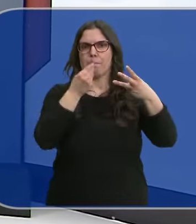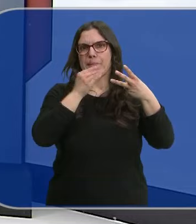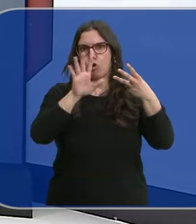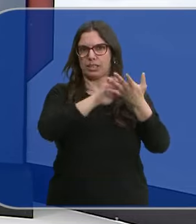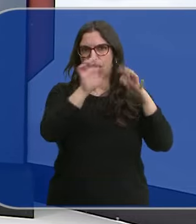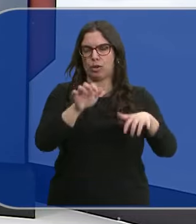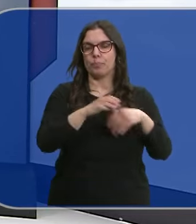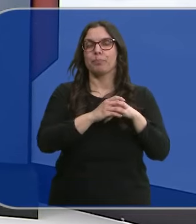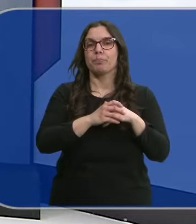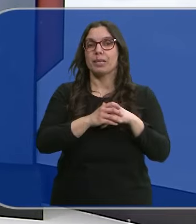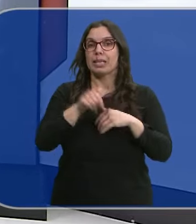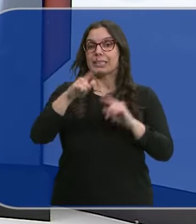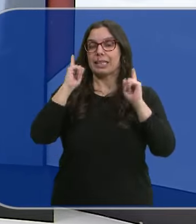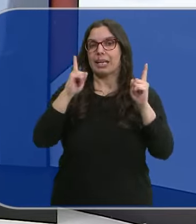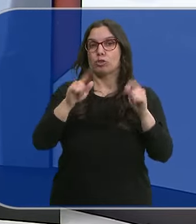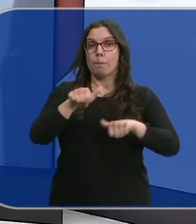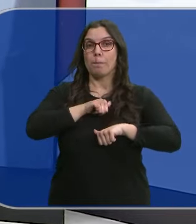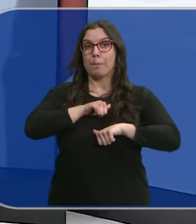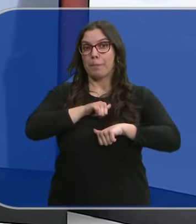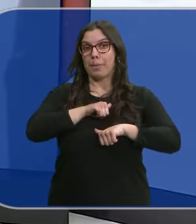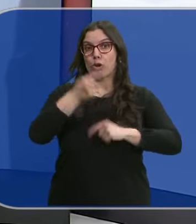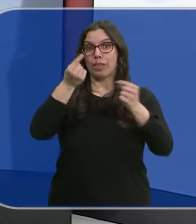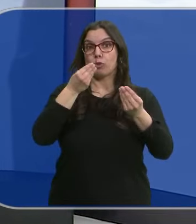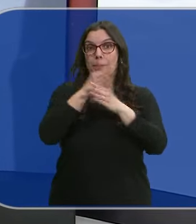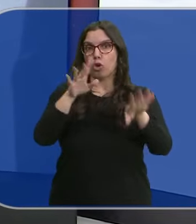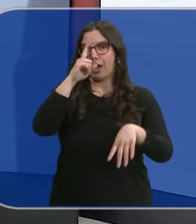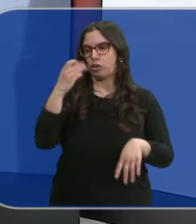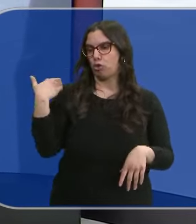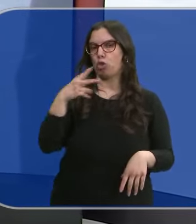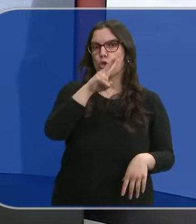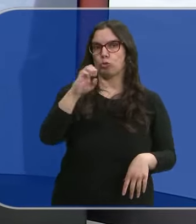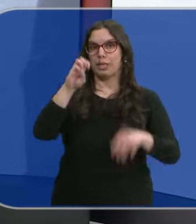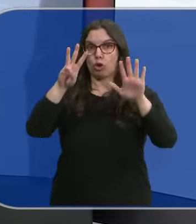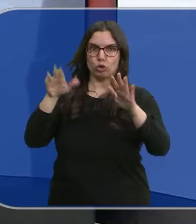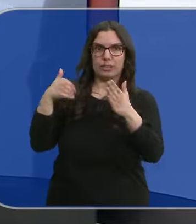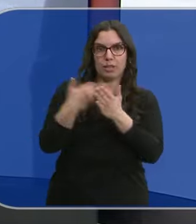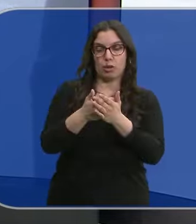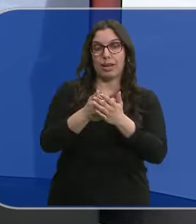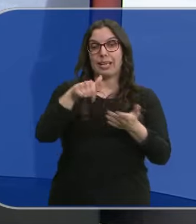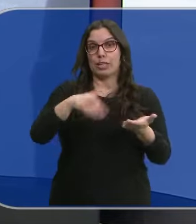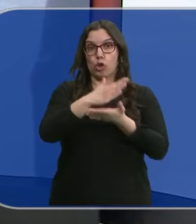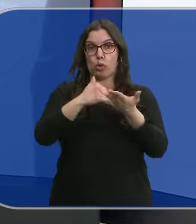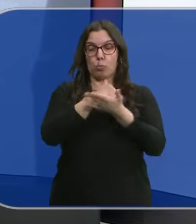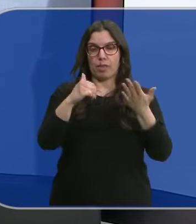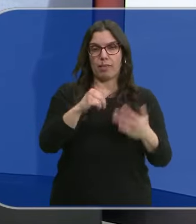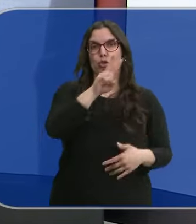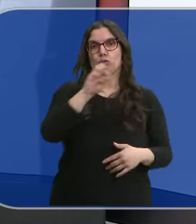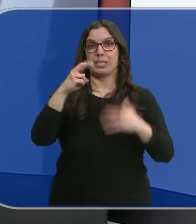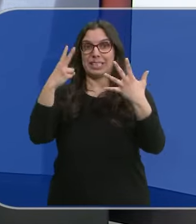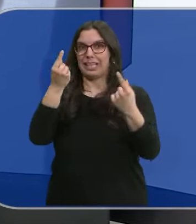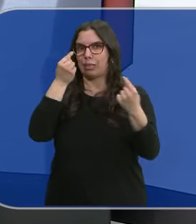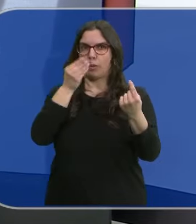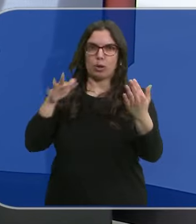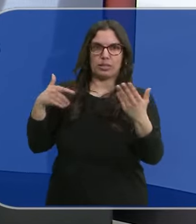España. En este caso es el menor número de parados desde 2008. Y en el de nuestra comunidad, desde 2007, aunque sube en la provincia de León